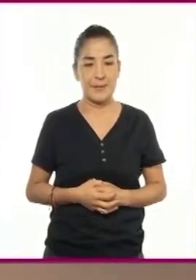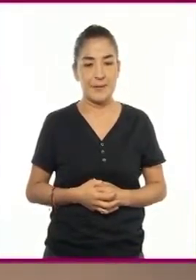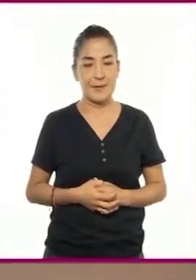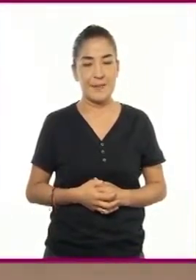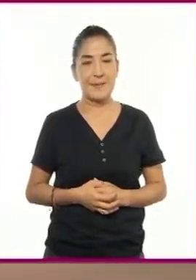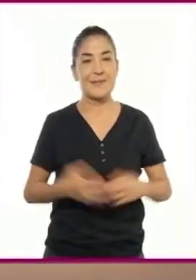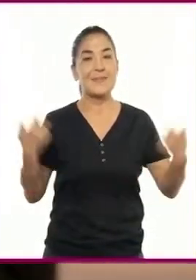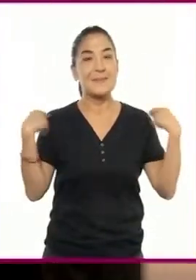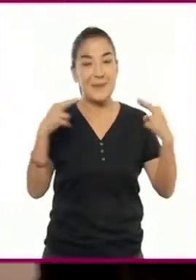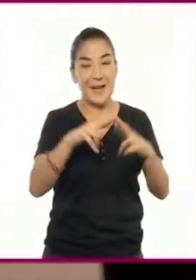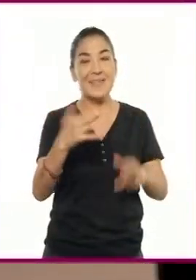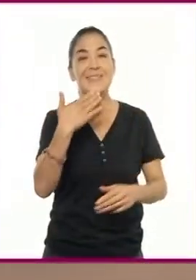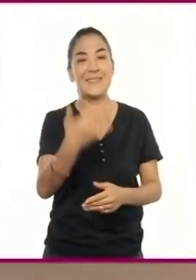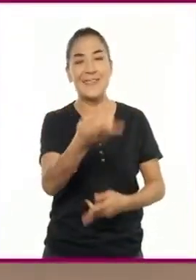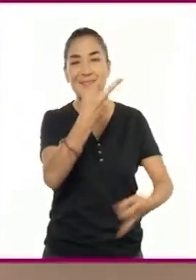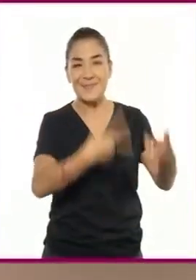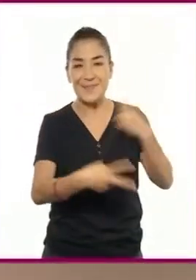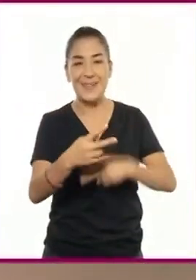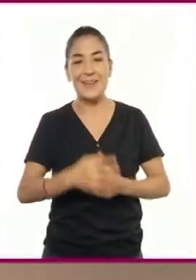¡Bienvenida, maestra!